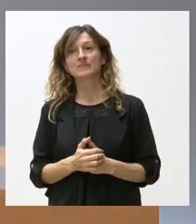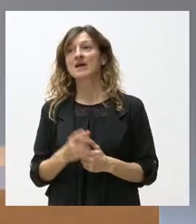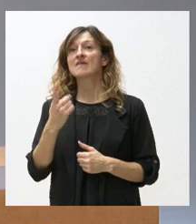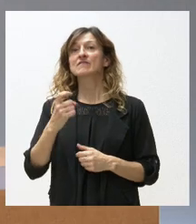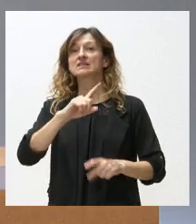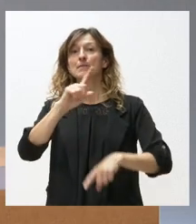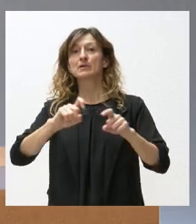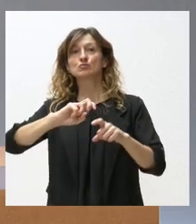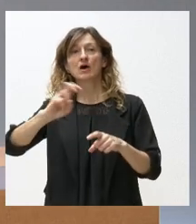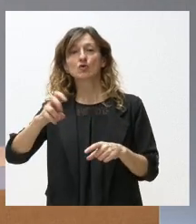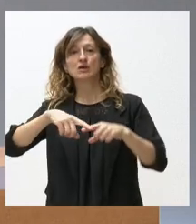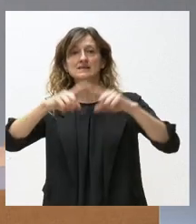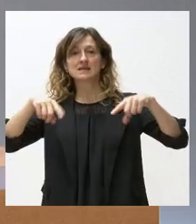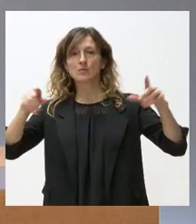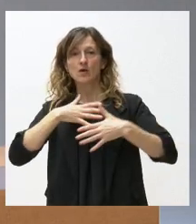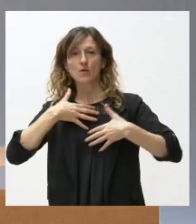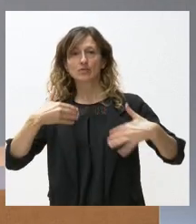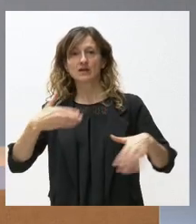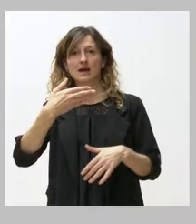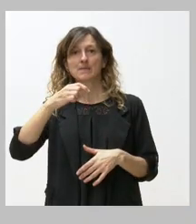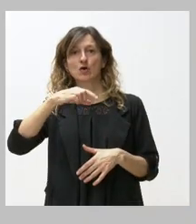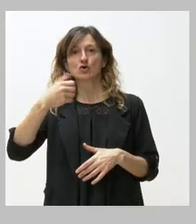pregunta desde Segovia cuando quieras Begoña